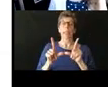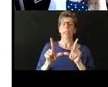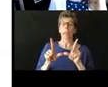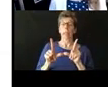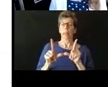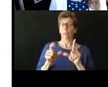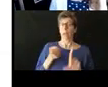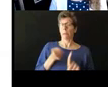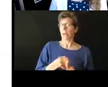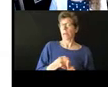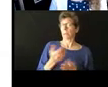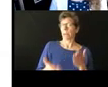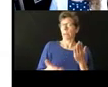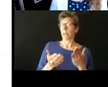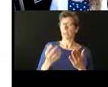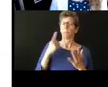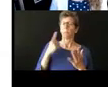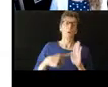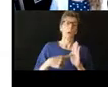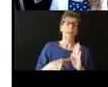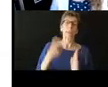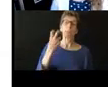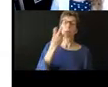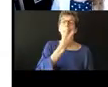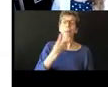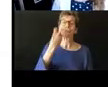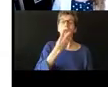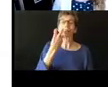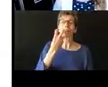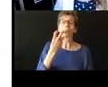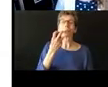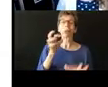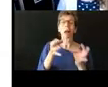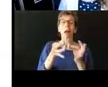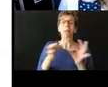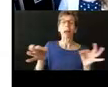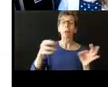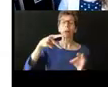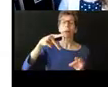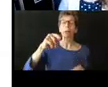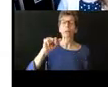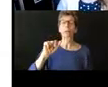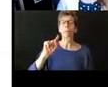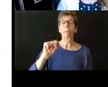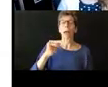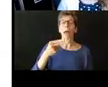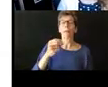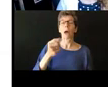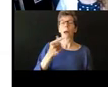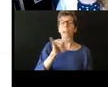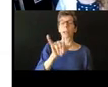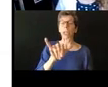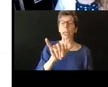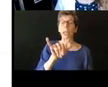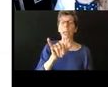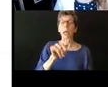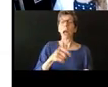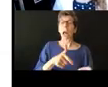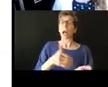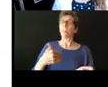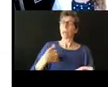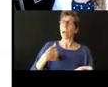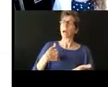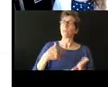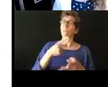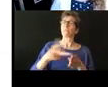ahí así que por ejemplo las escuelas el psicólogo escolar hay estándares profesionales que tienen que adherirse y que